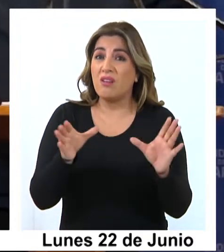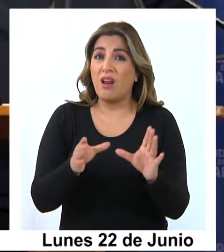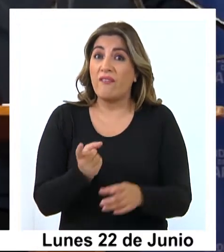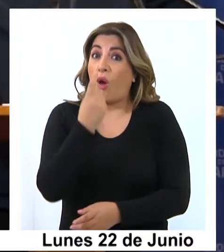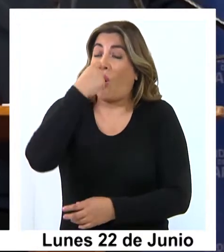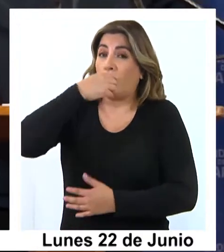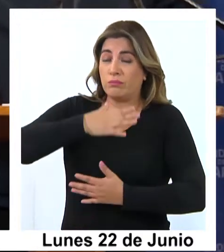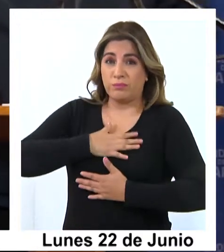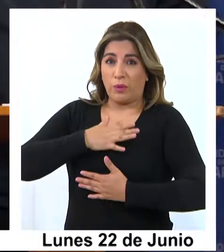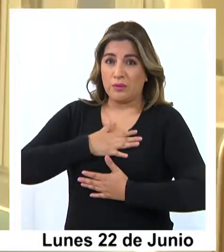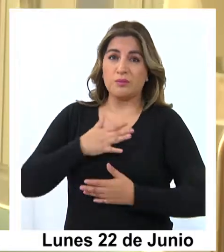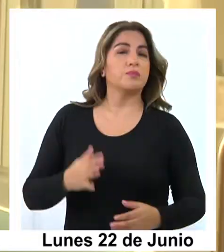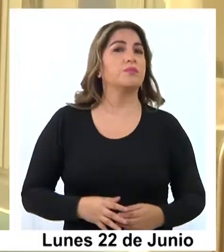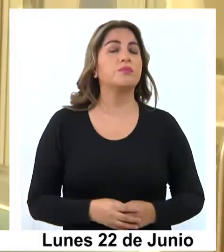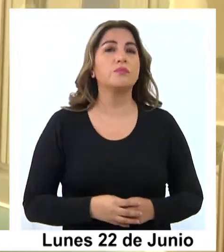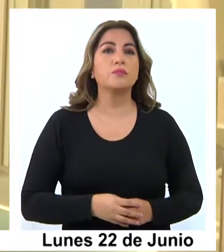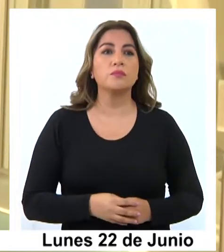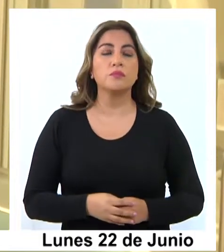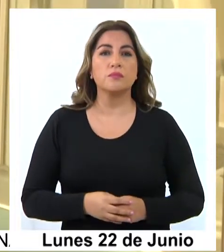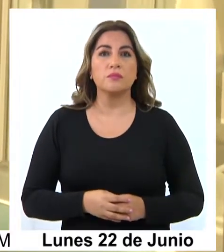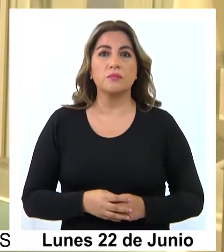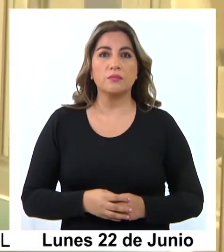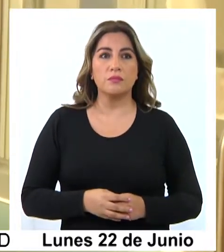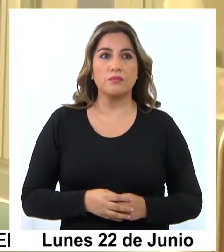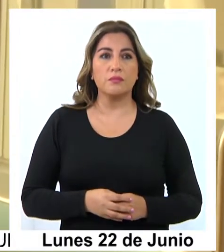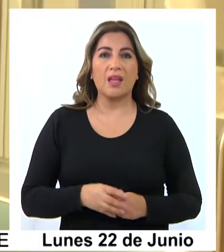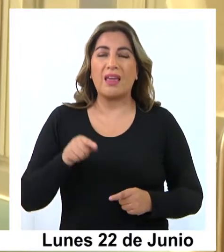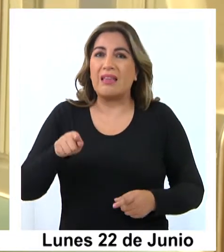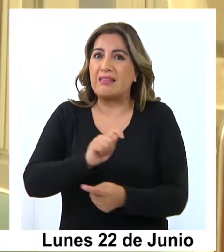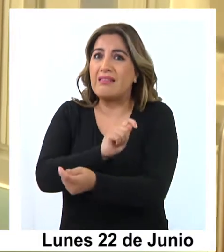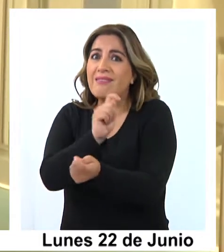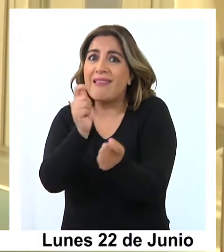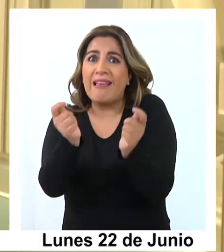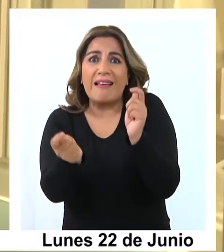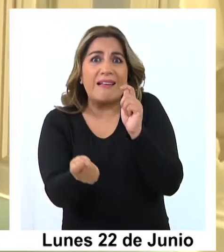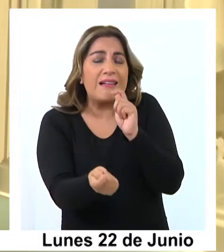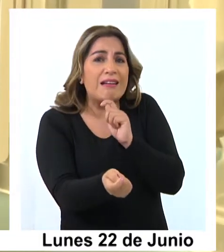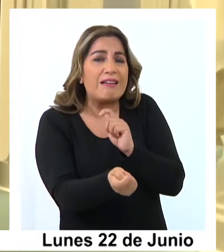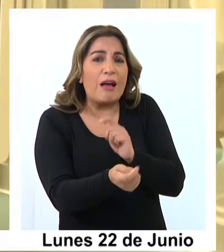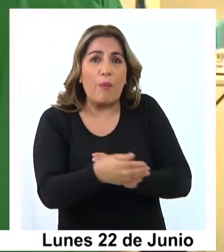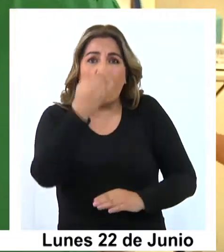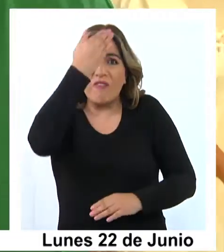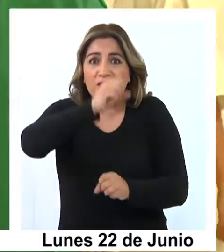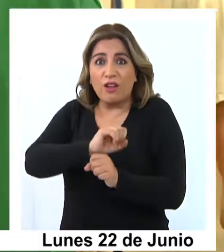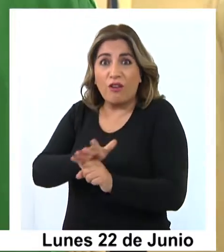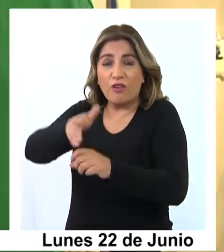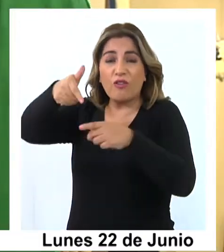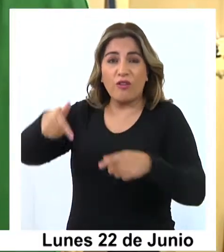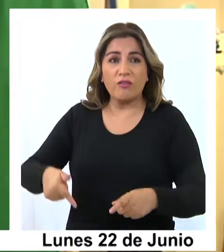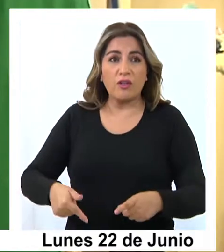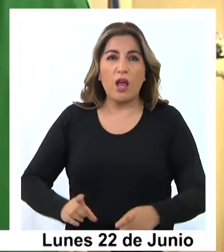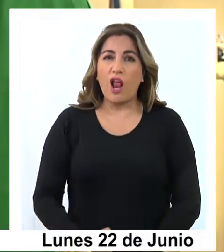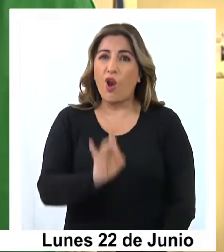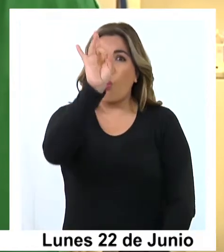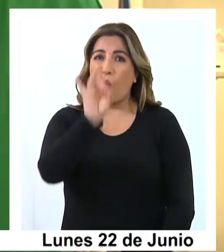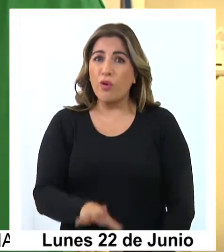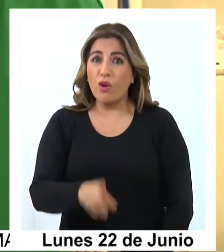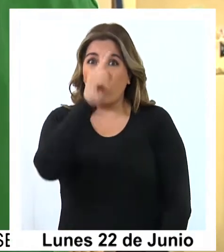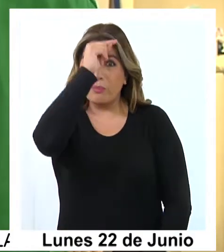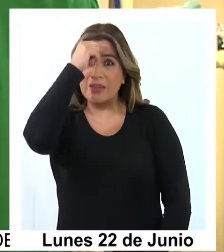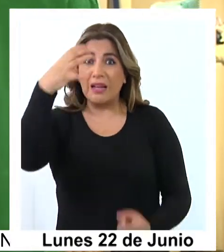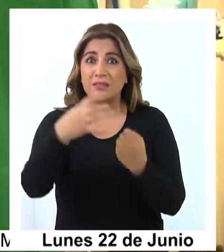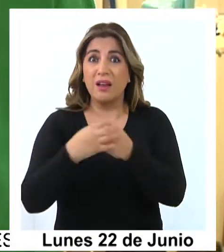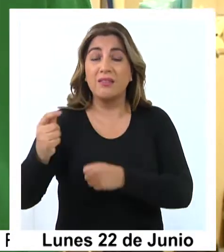ventilación mecánica. Pero toda esta transformación para hacer frente al coronavirus del único hospital de